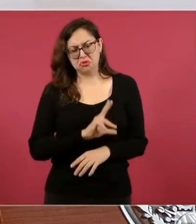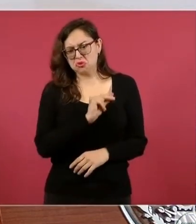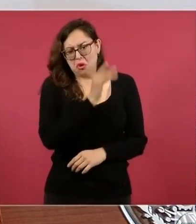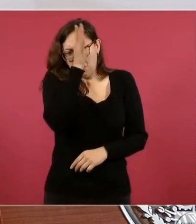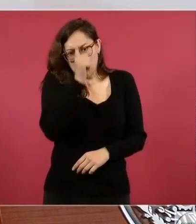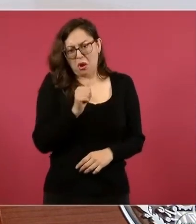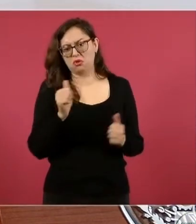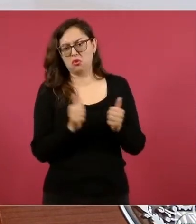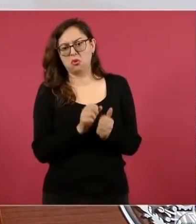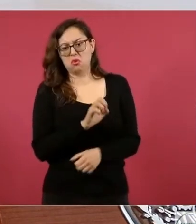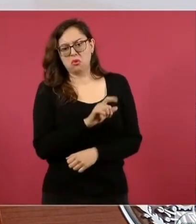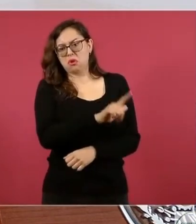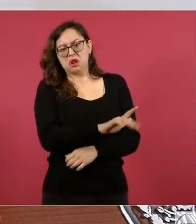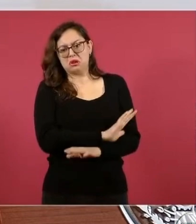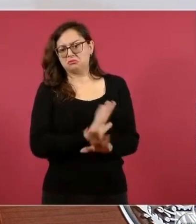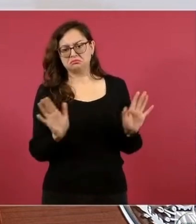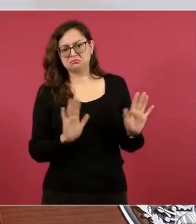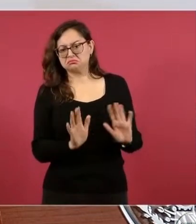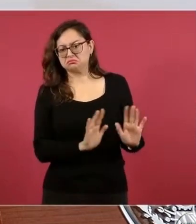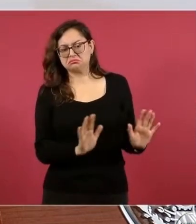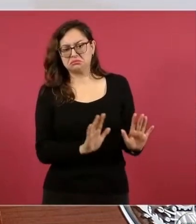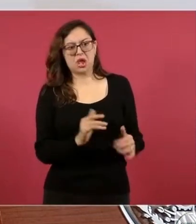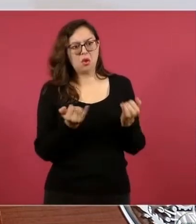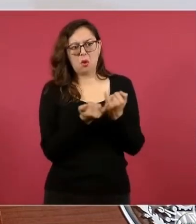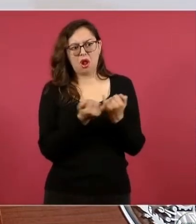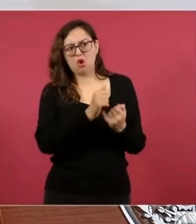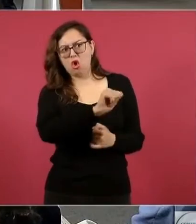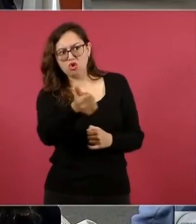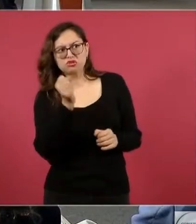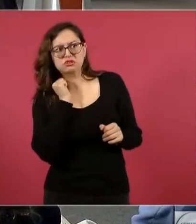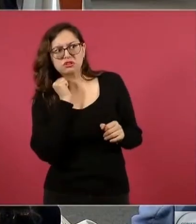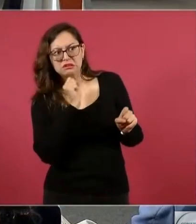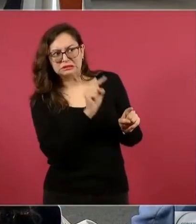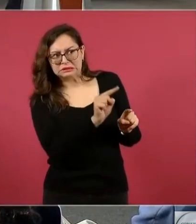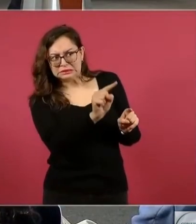diferencias con muchos otros, pero